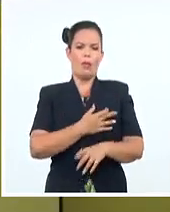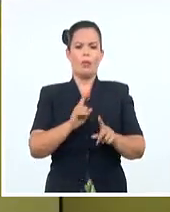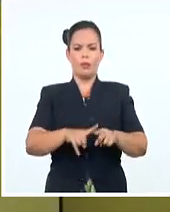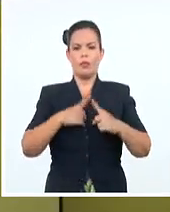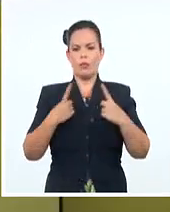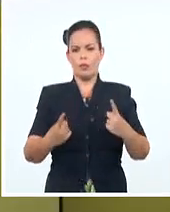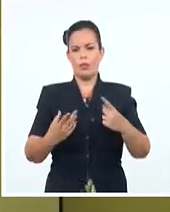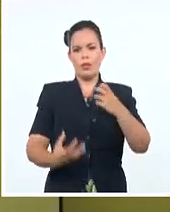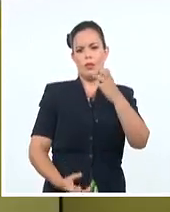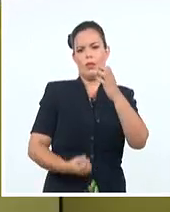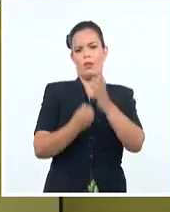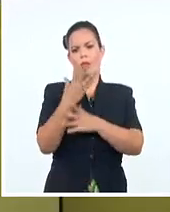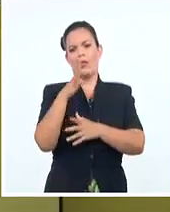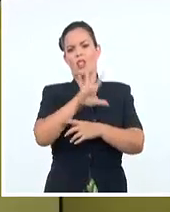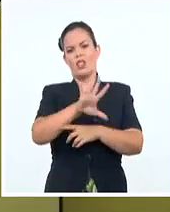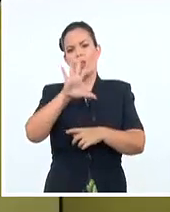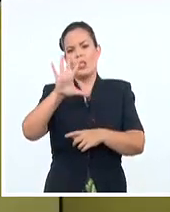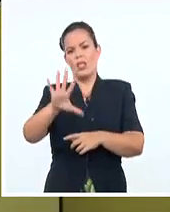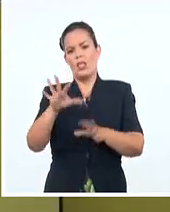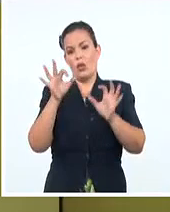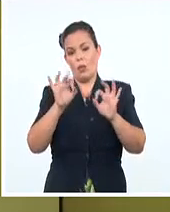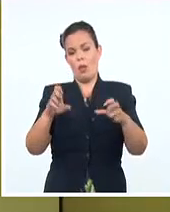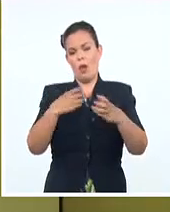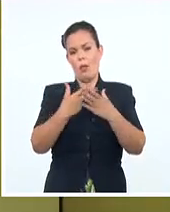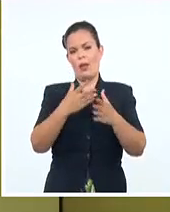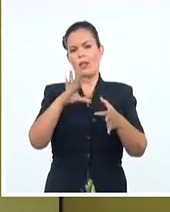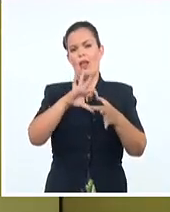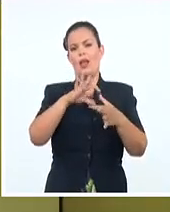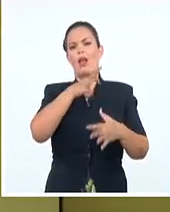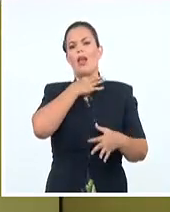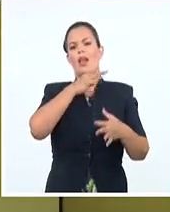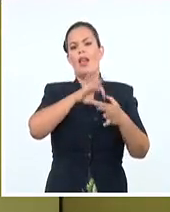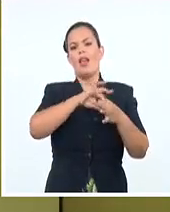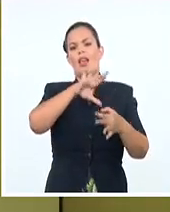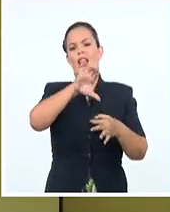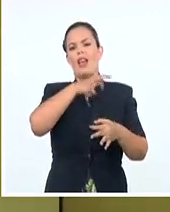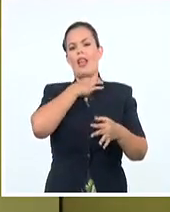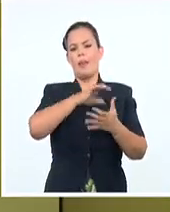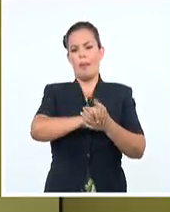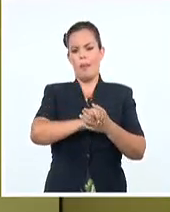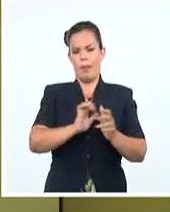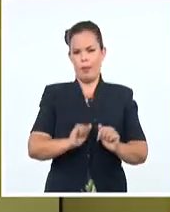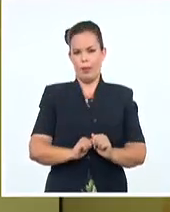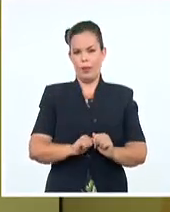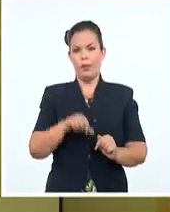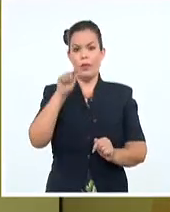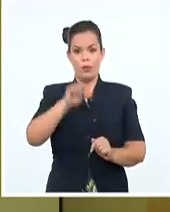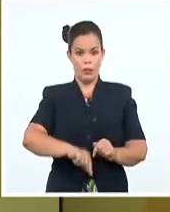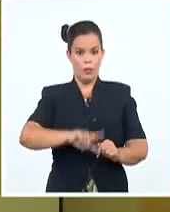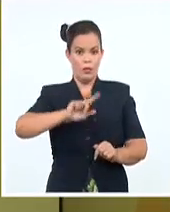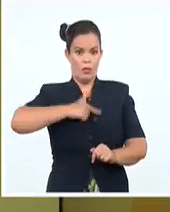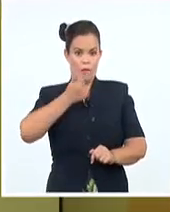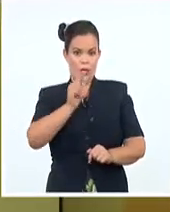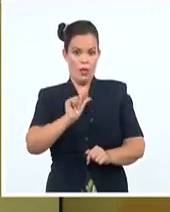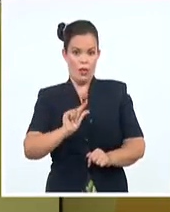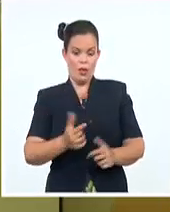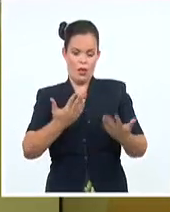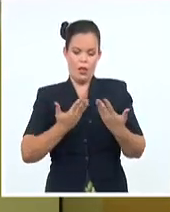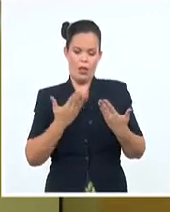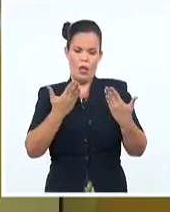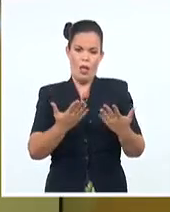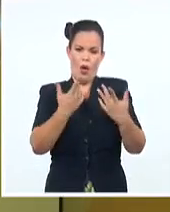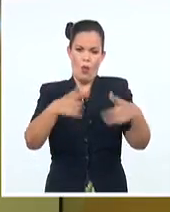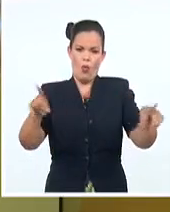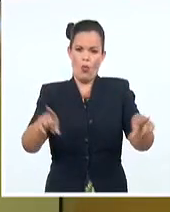55 de la Grem. Hoy en la noche, como parte del cierre de la fiesta de la cubanía, el prestigioso artista dedicará su música al